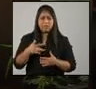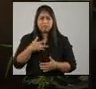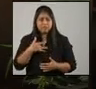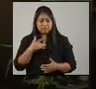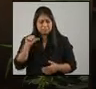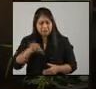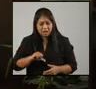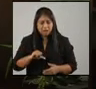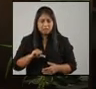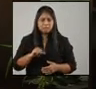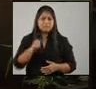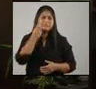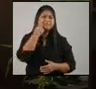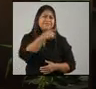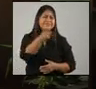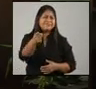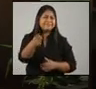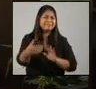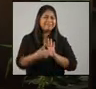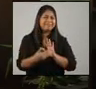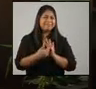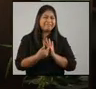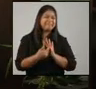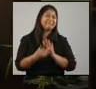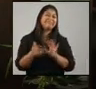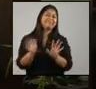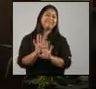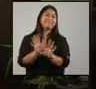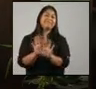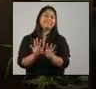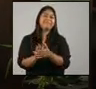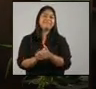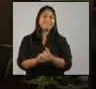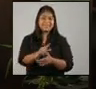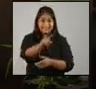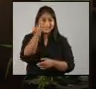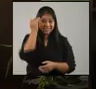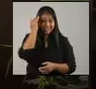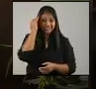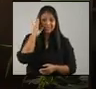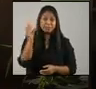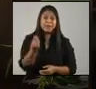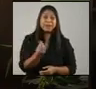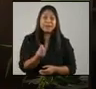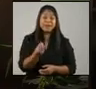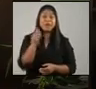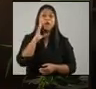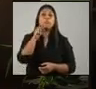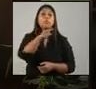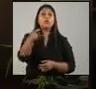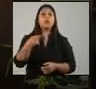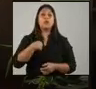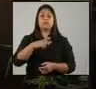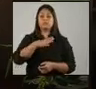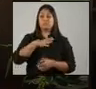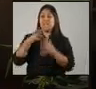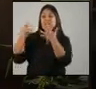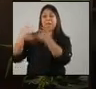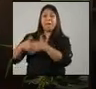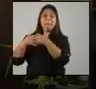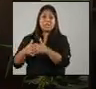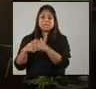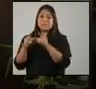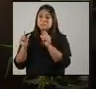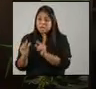diga algo, no lo han logrado. ¿Y saben por qué? Porque nos encontramos con empresarios pequeños